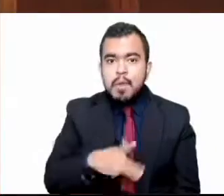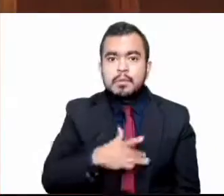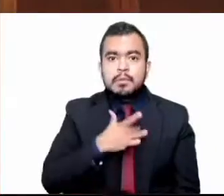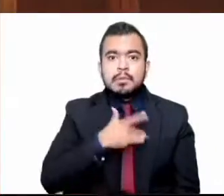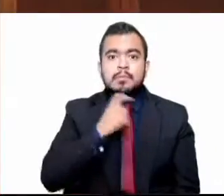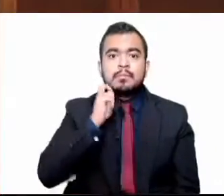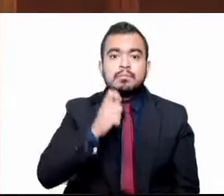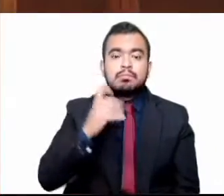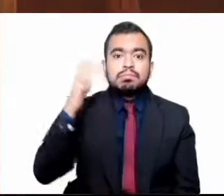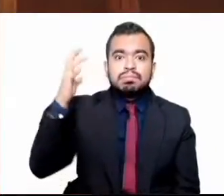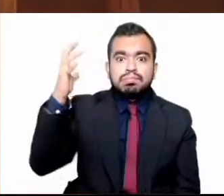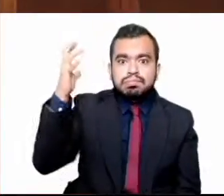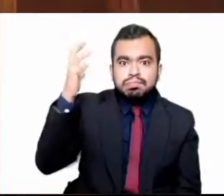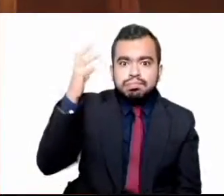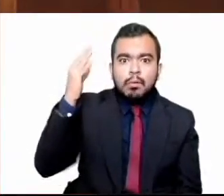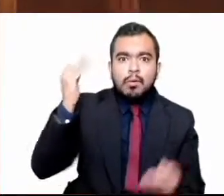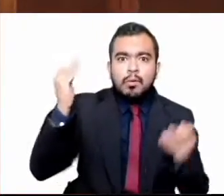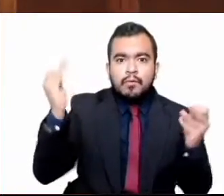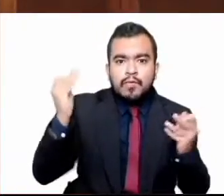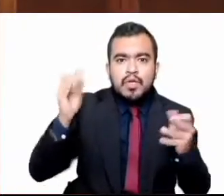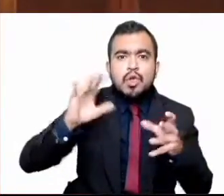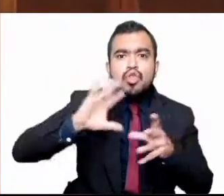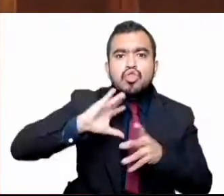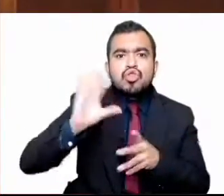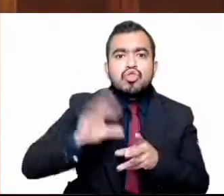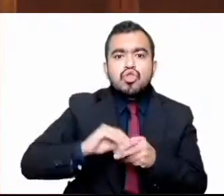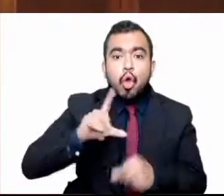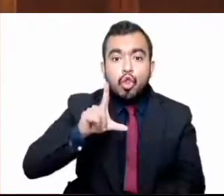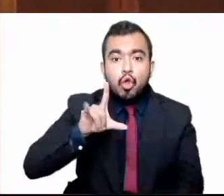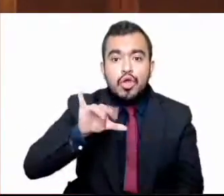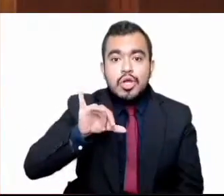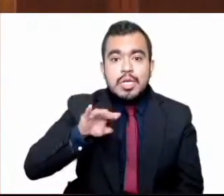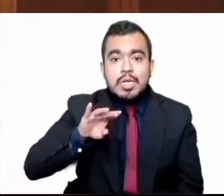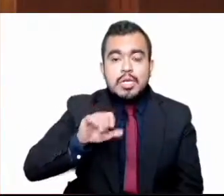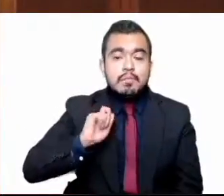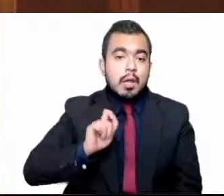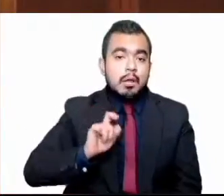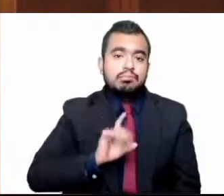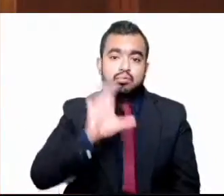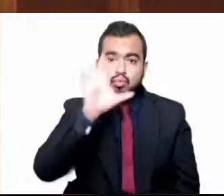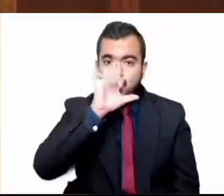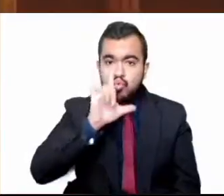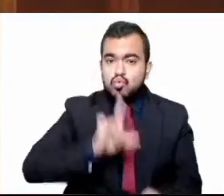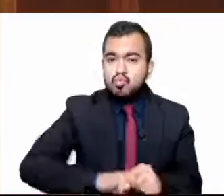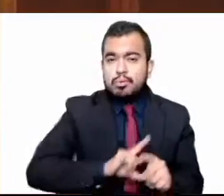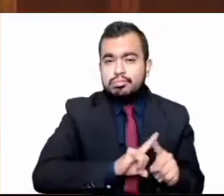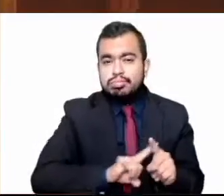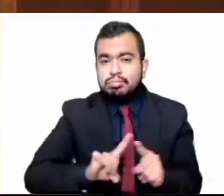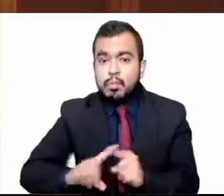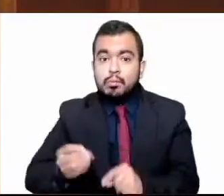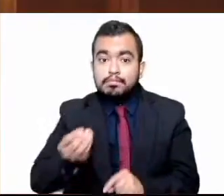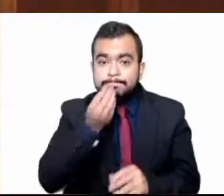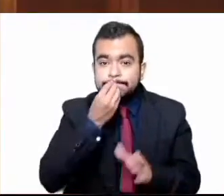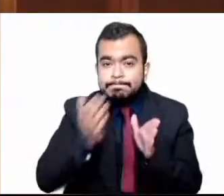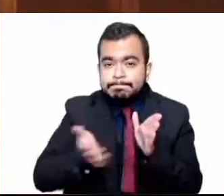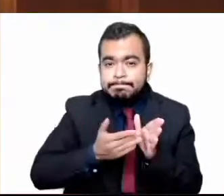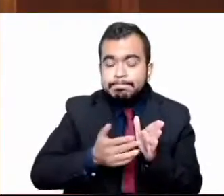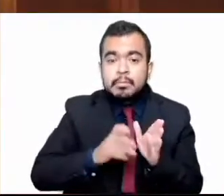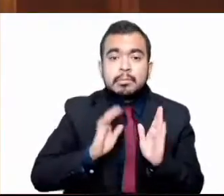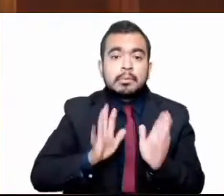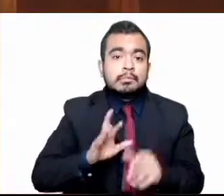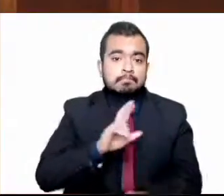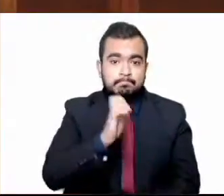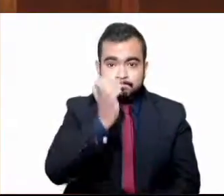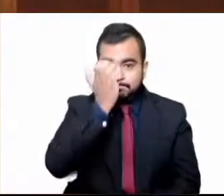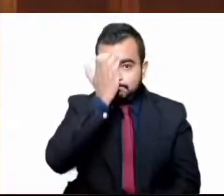Una inigualable diversidad cultural, una gastronomía reconocida como patrimonio cultural inmaterial